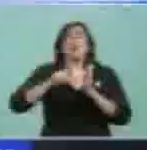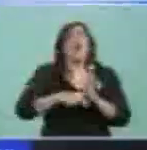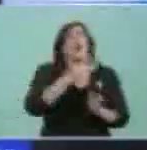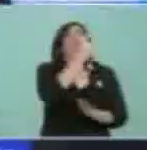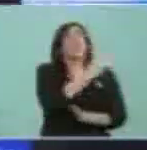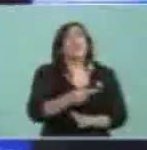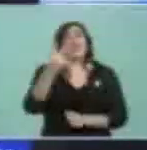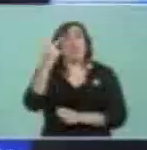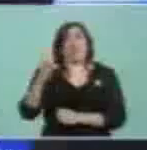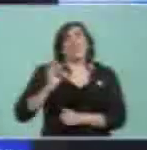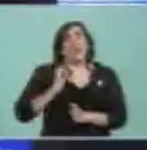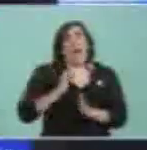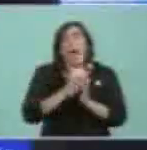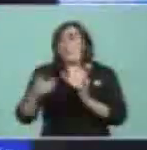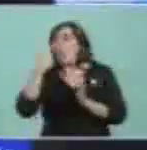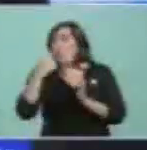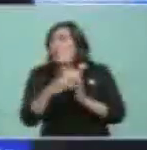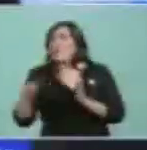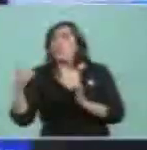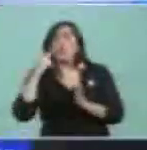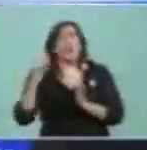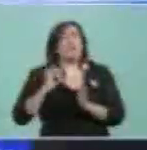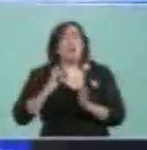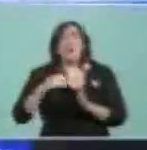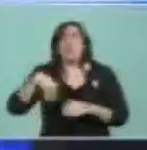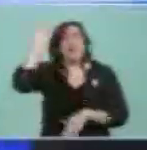202 años de historia.